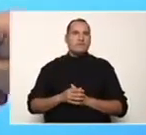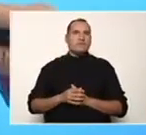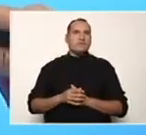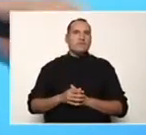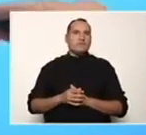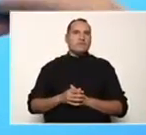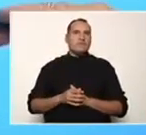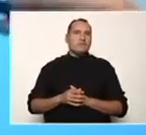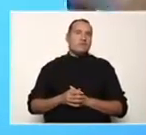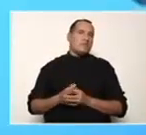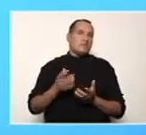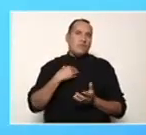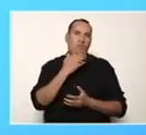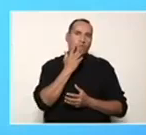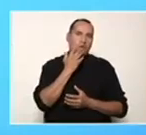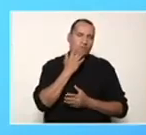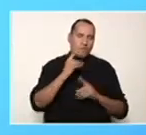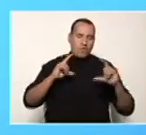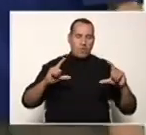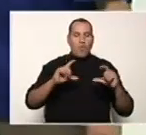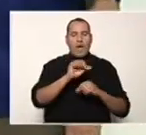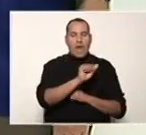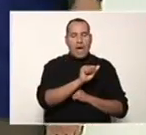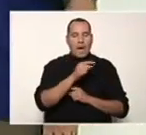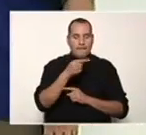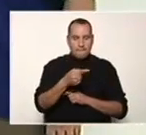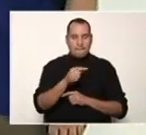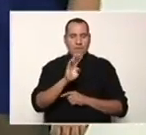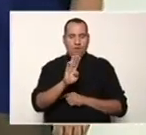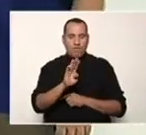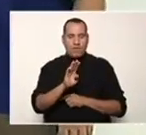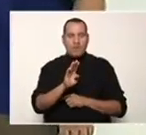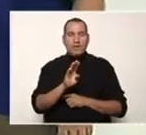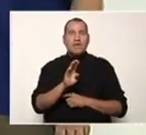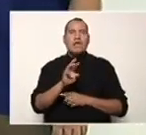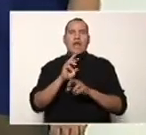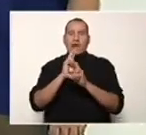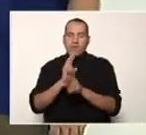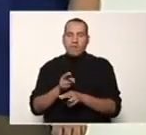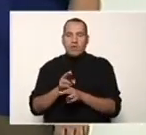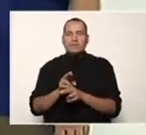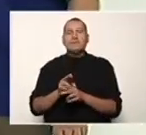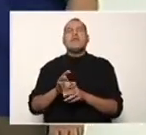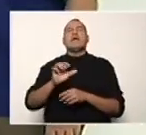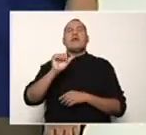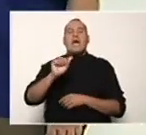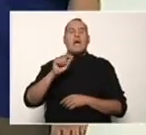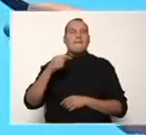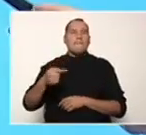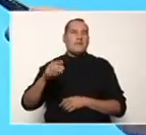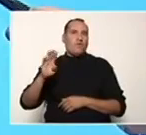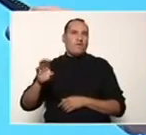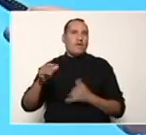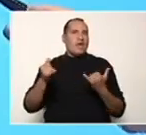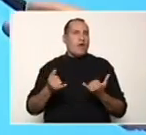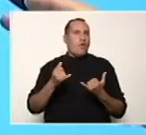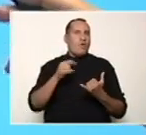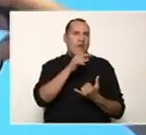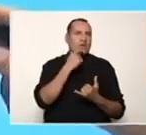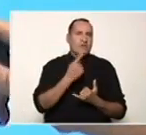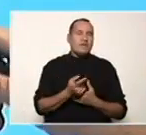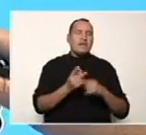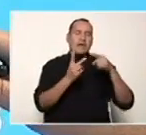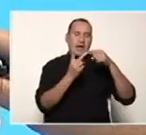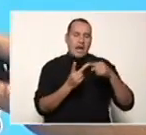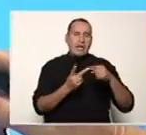sería a más b. Aquí tengo la expresión raíz de 3 más raíz de 2.